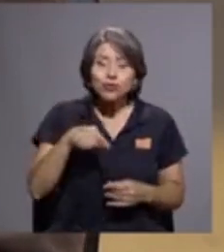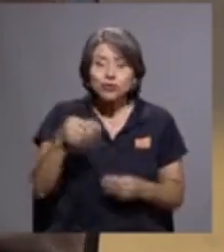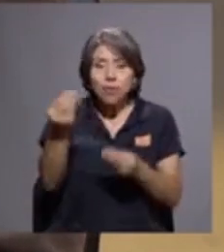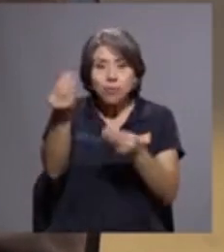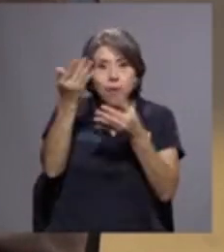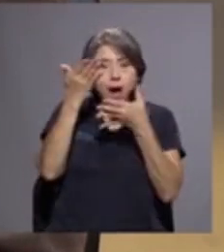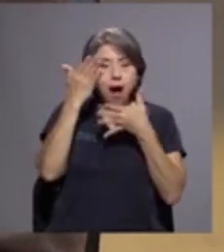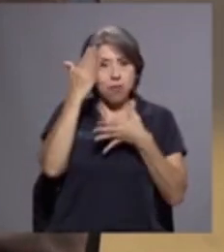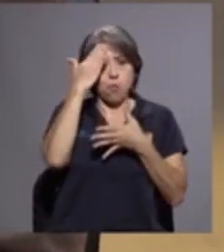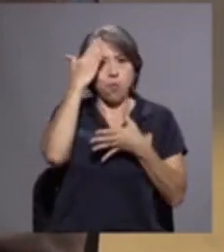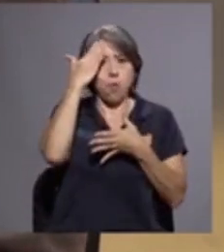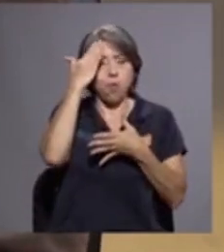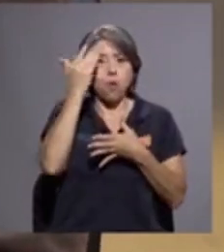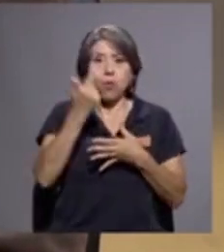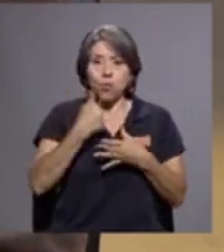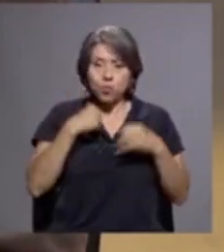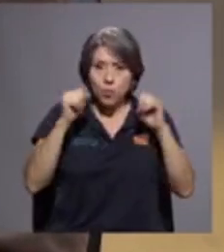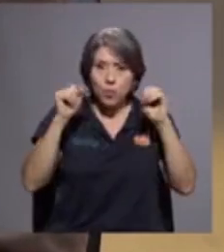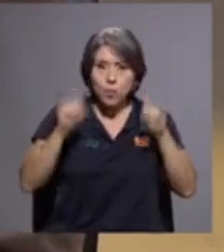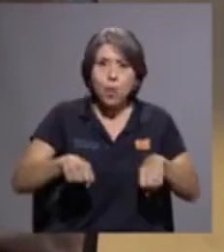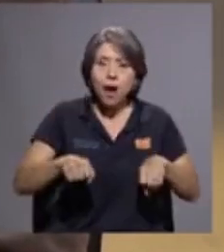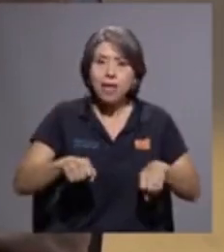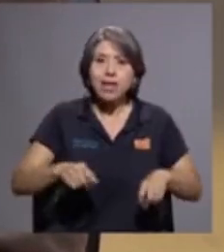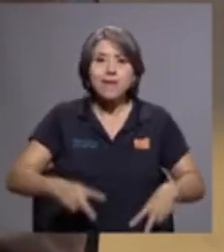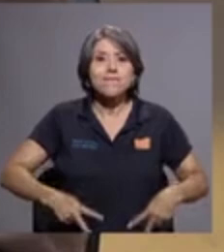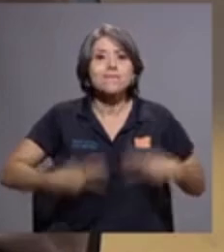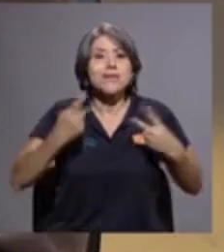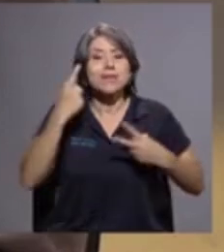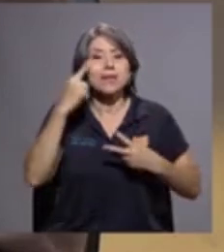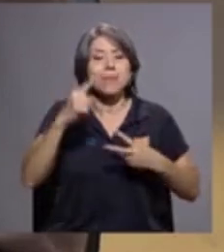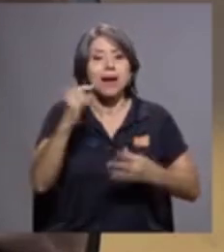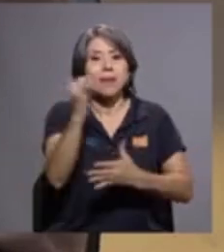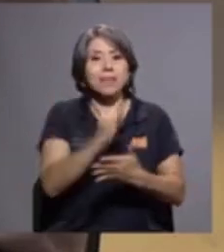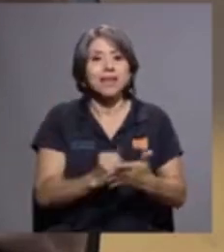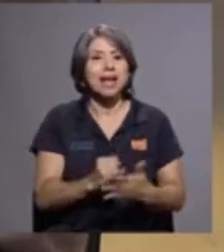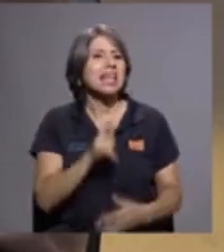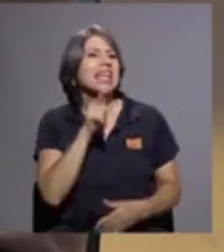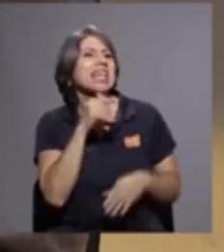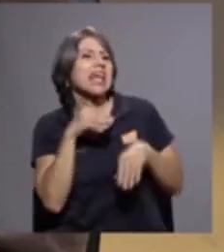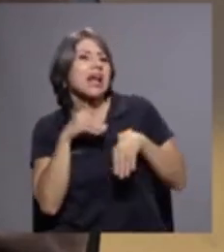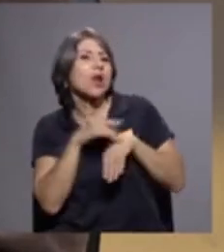conocimiento de que uno puede vivir para pintar ¿Y quién lo marcó más?